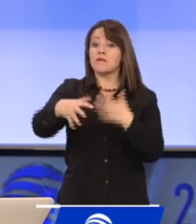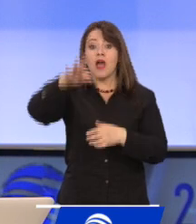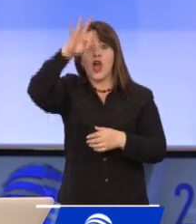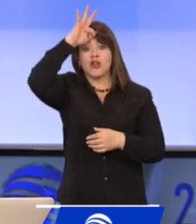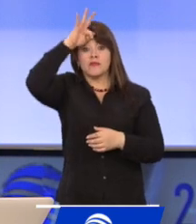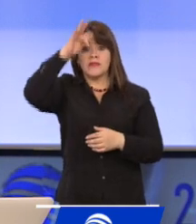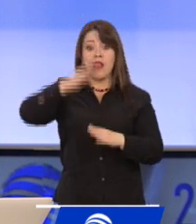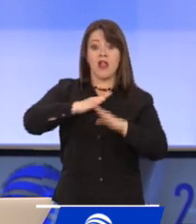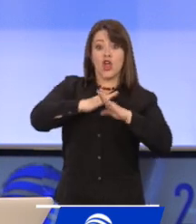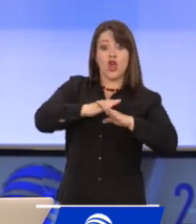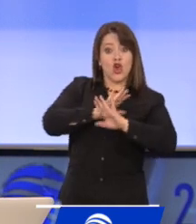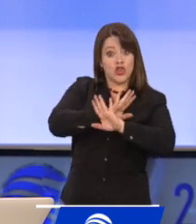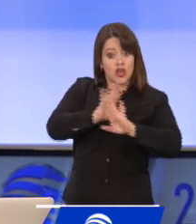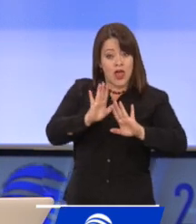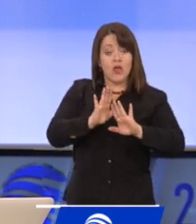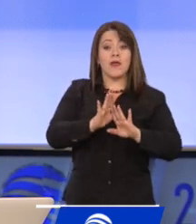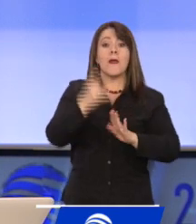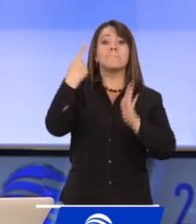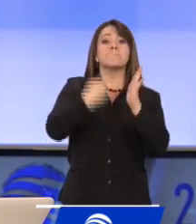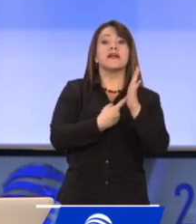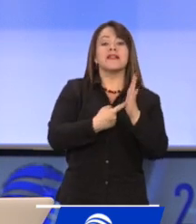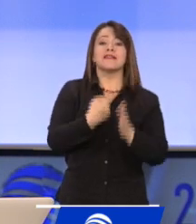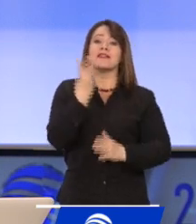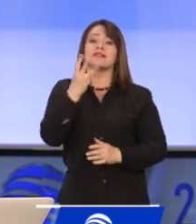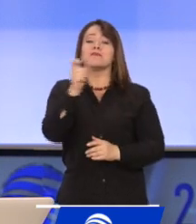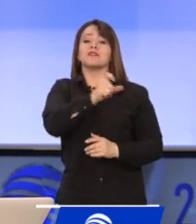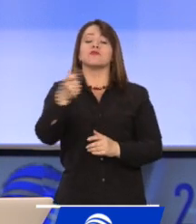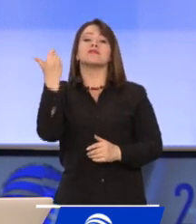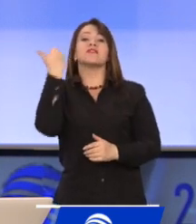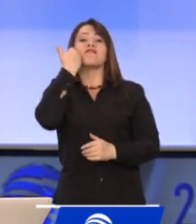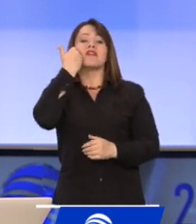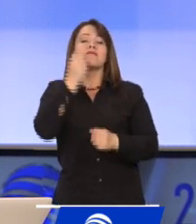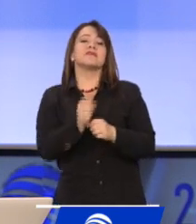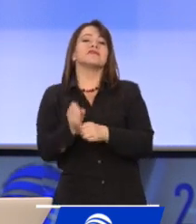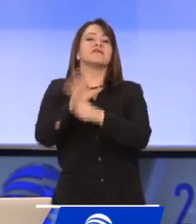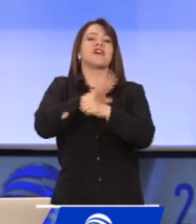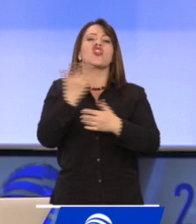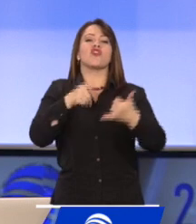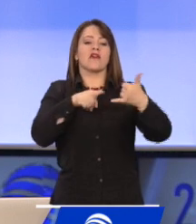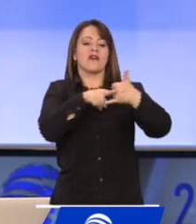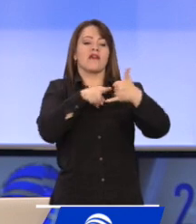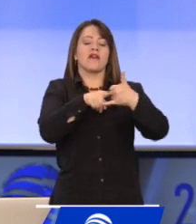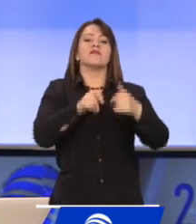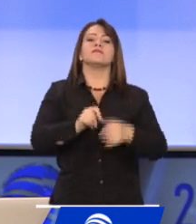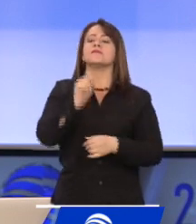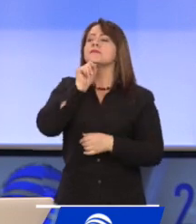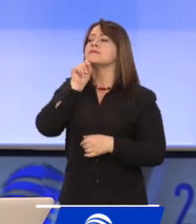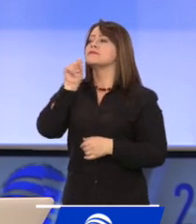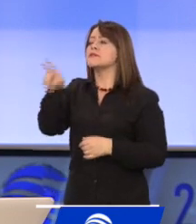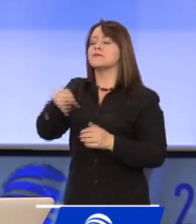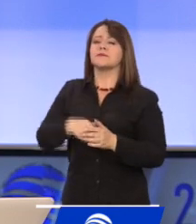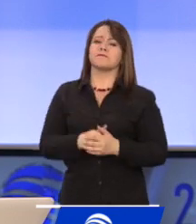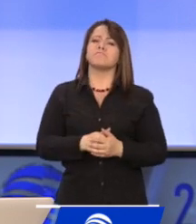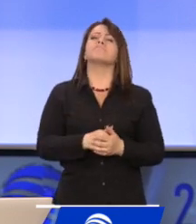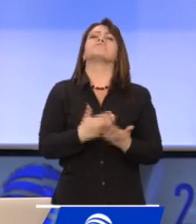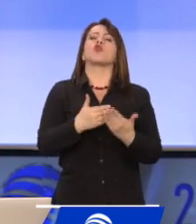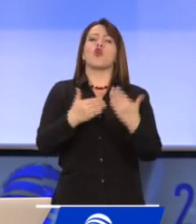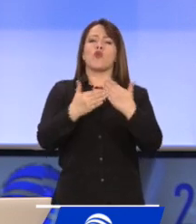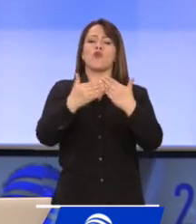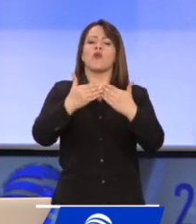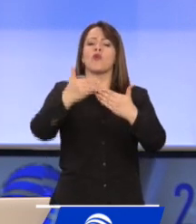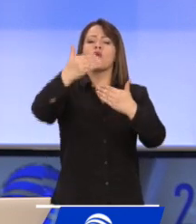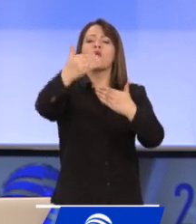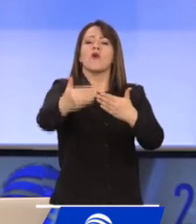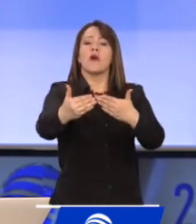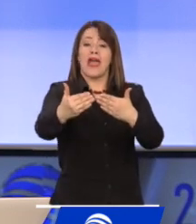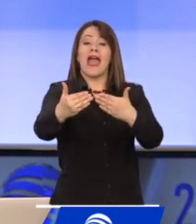controlado y hay mil tres contagios en este momento en esa región del país. Ahora, secretaria, hay un tema que nos preocupa mucho y es la frontera. ¿Cómo se está manejando